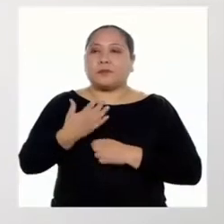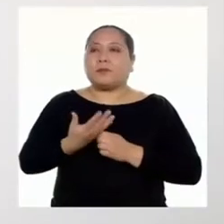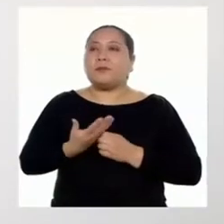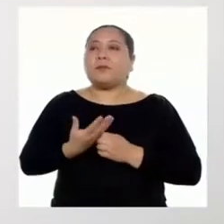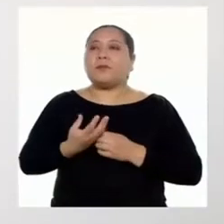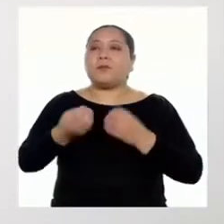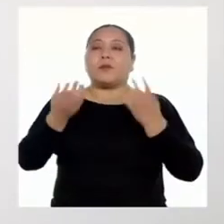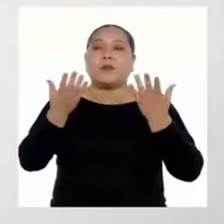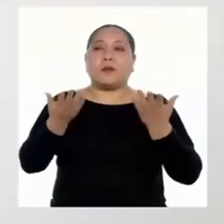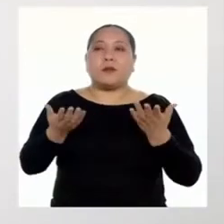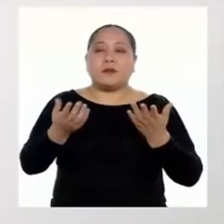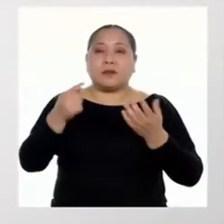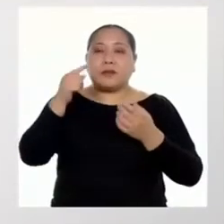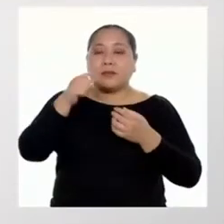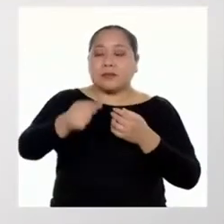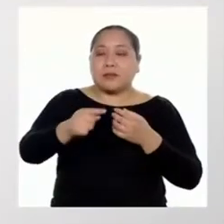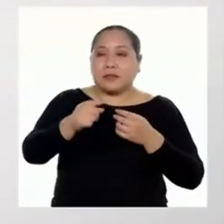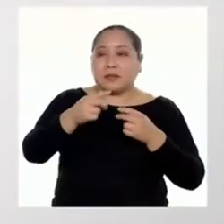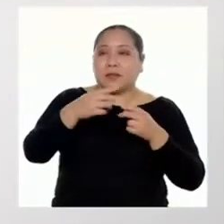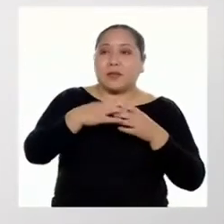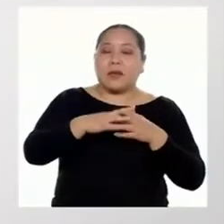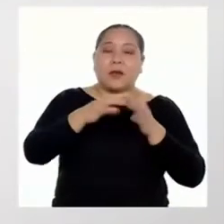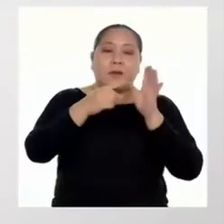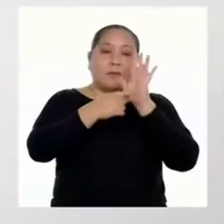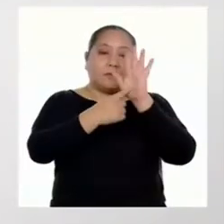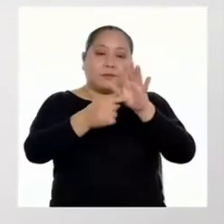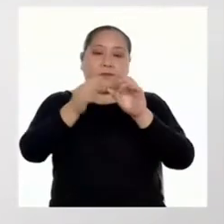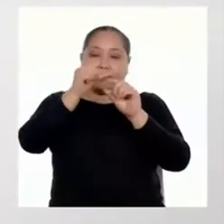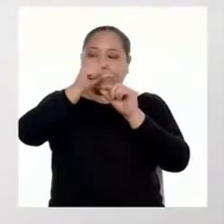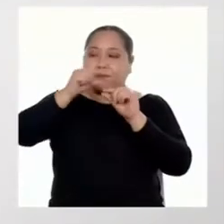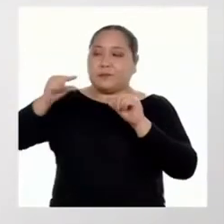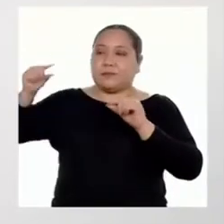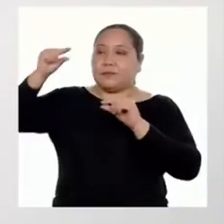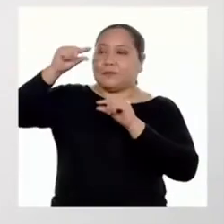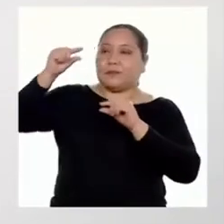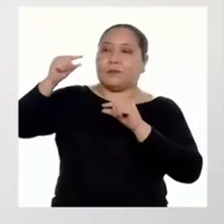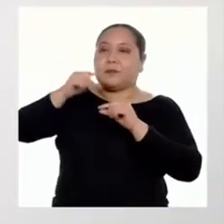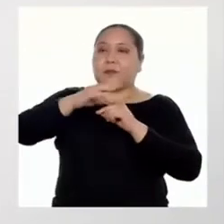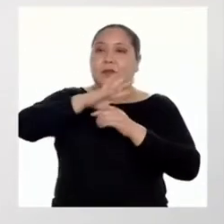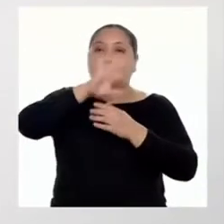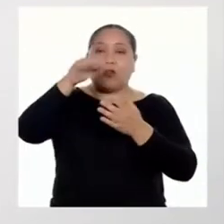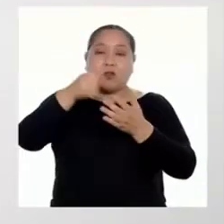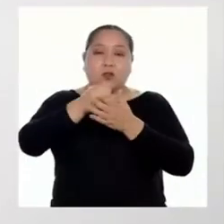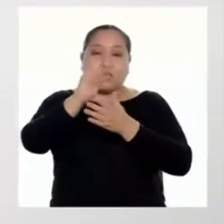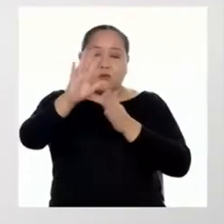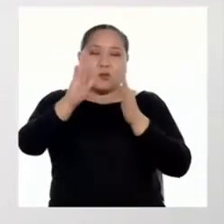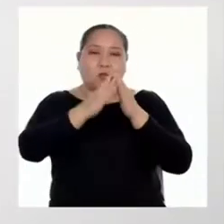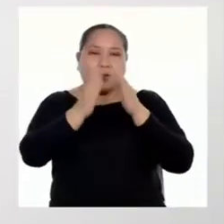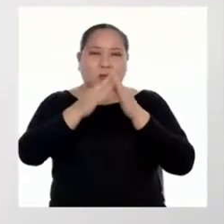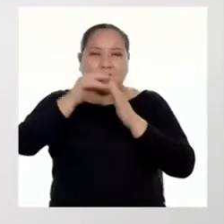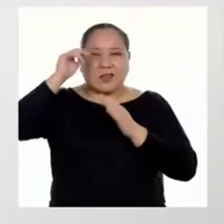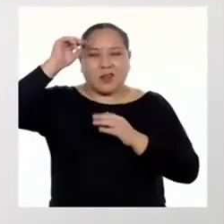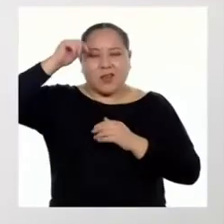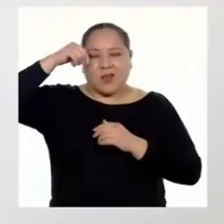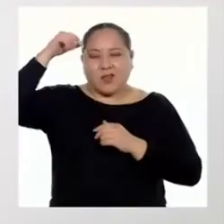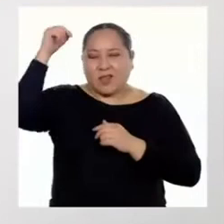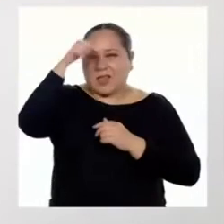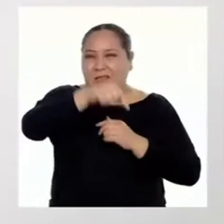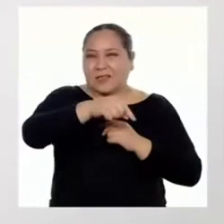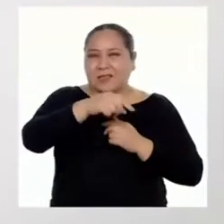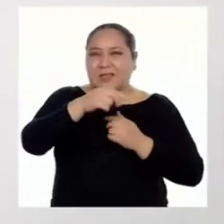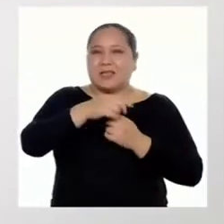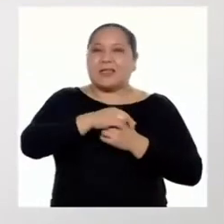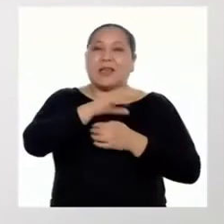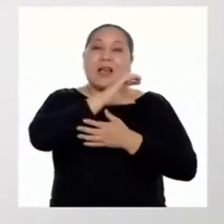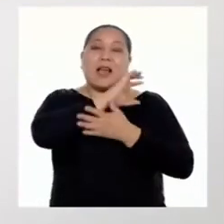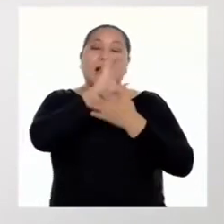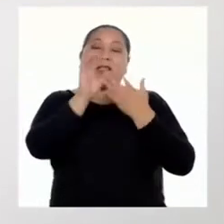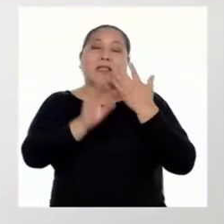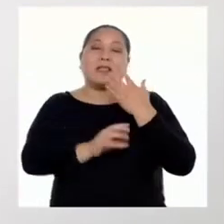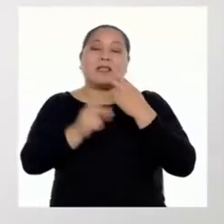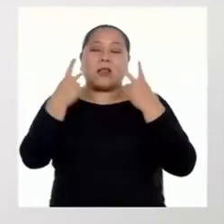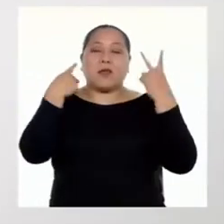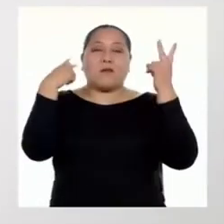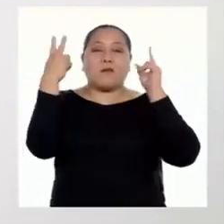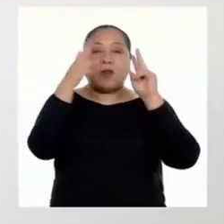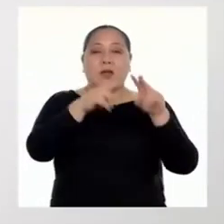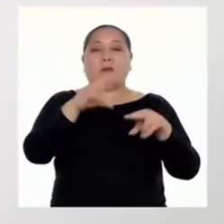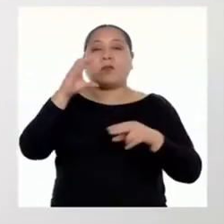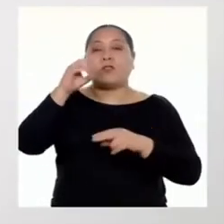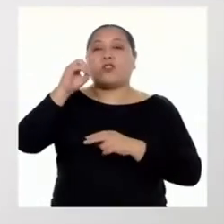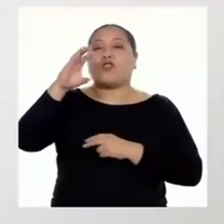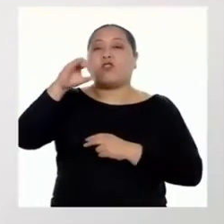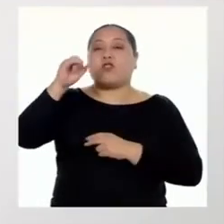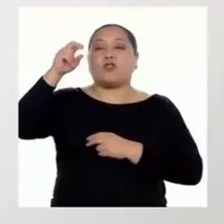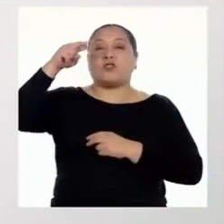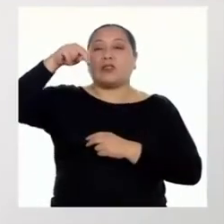Correcto, ese es el producto para exponentes. Espero que todas y todos en casa estén recordando estas propiedades. Veamos el